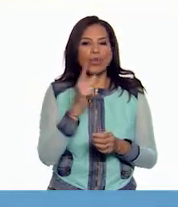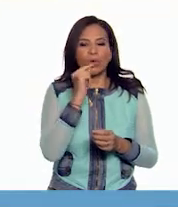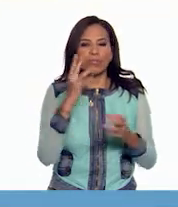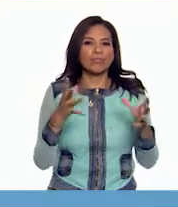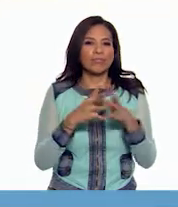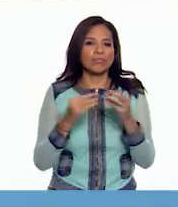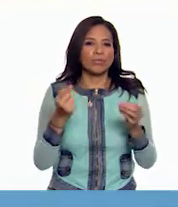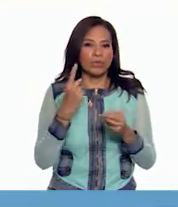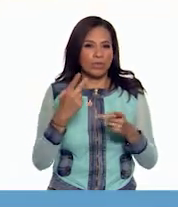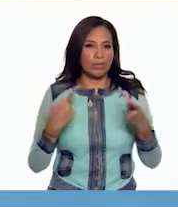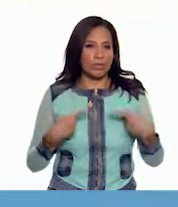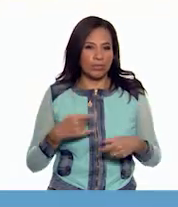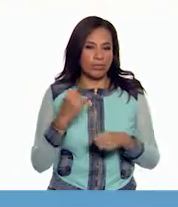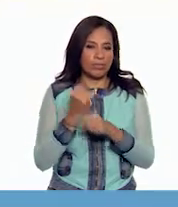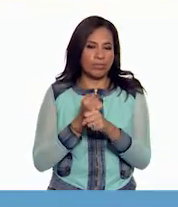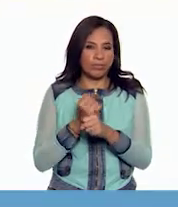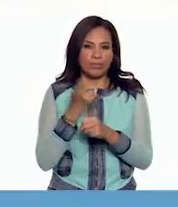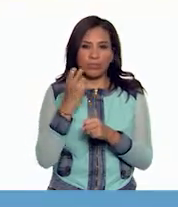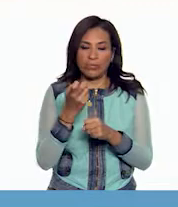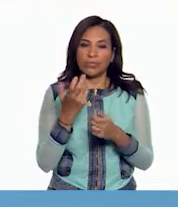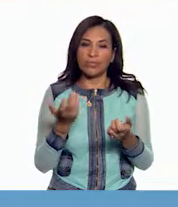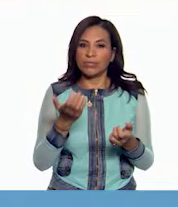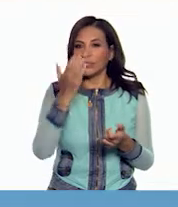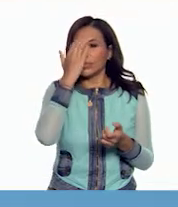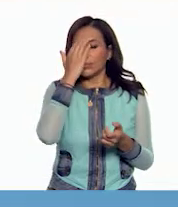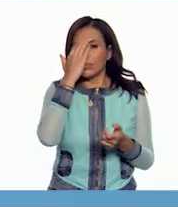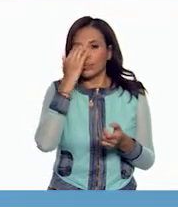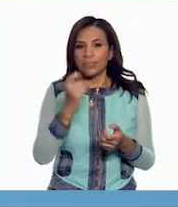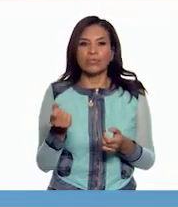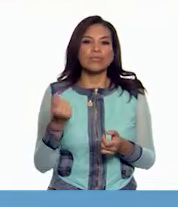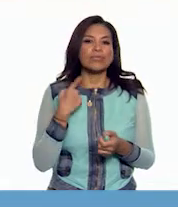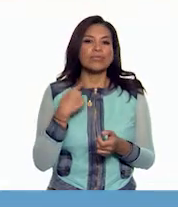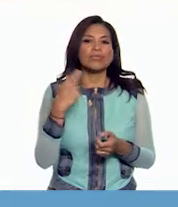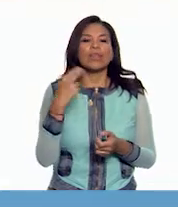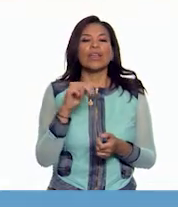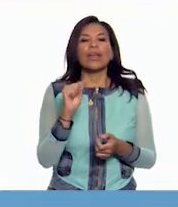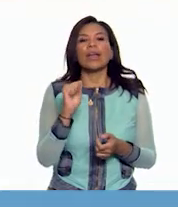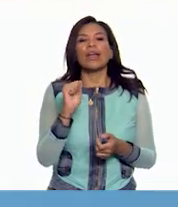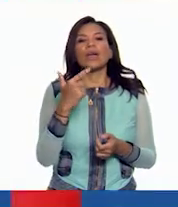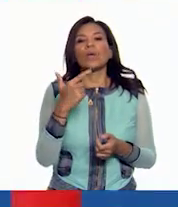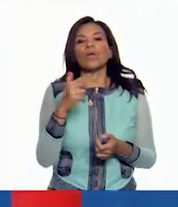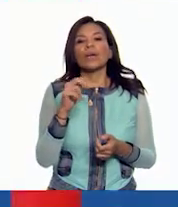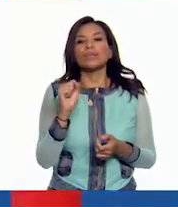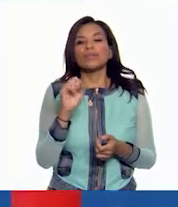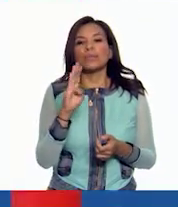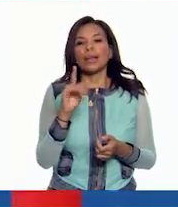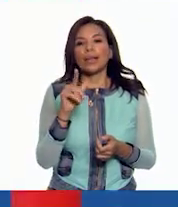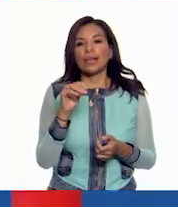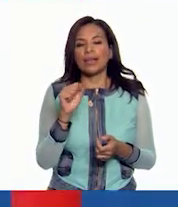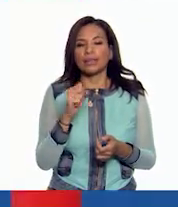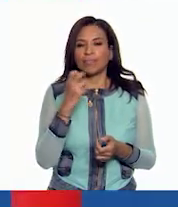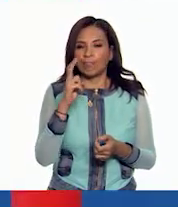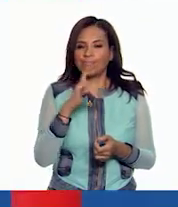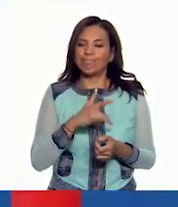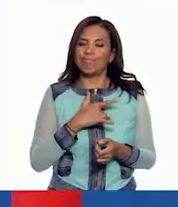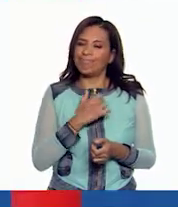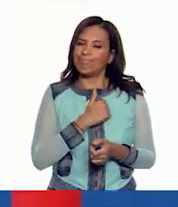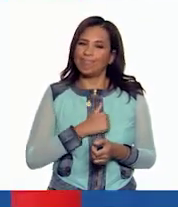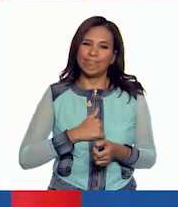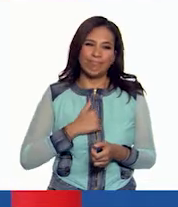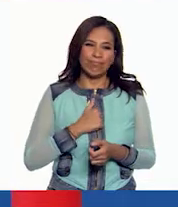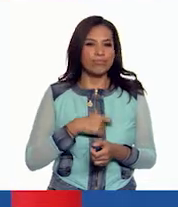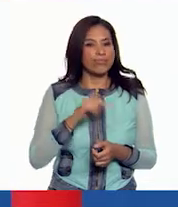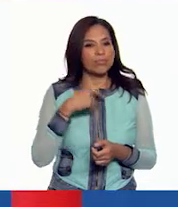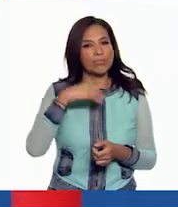desaparición de una persona. A esto se le conoce como la masacre de aguas blancas. Un hecho lamentable pero